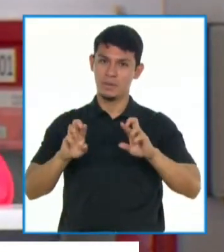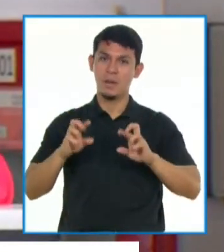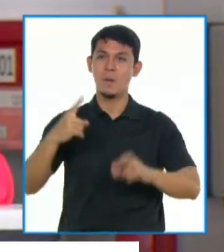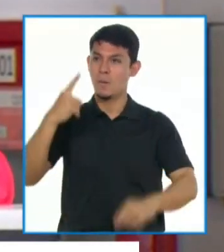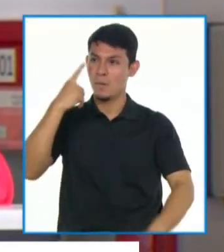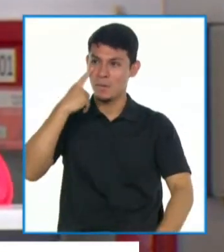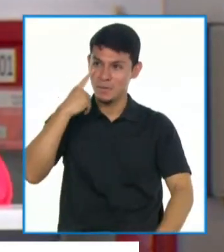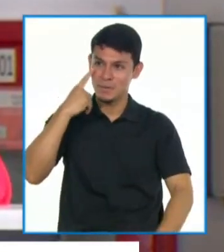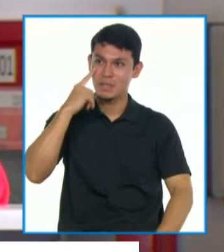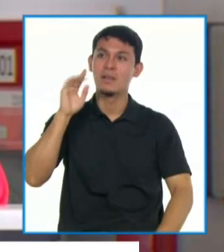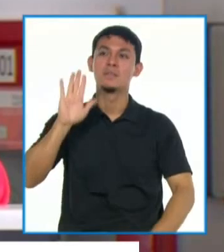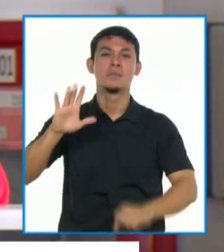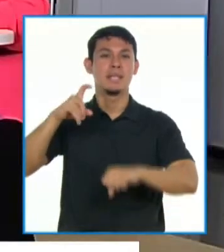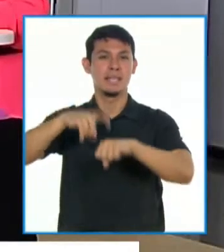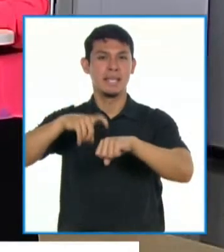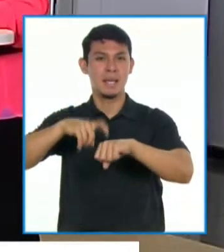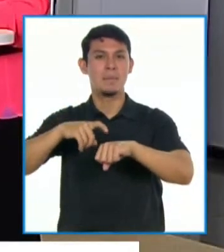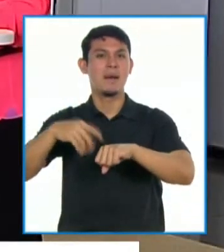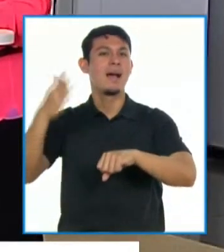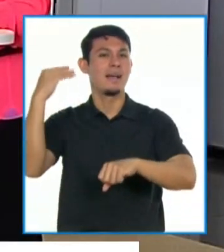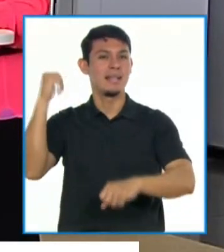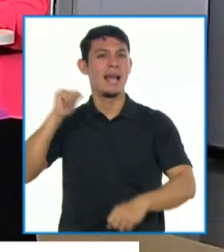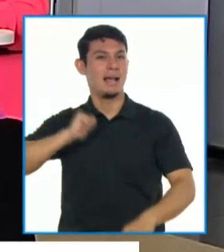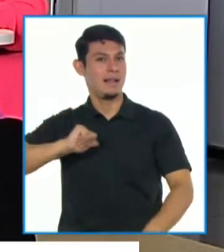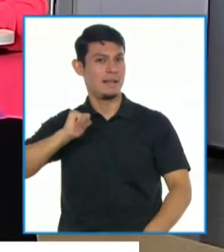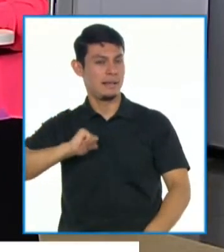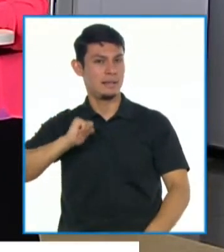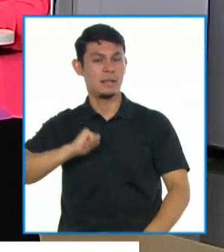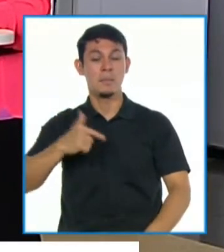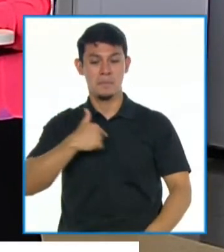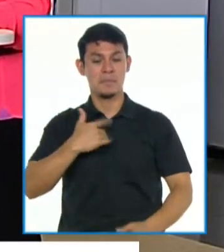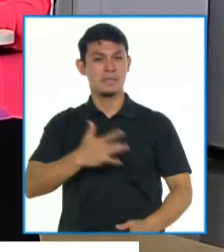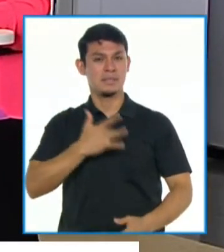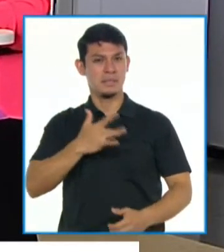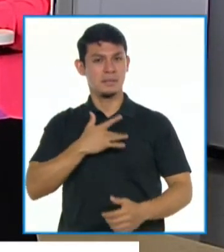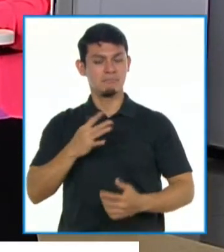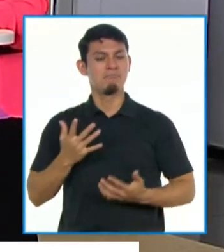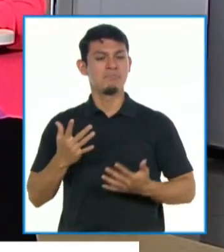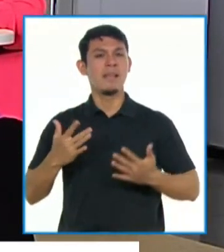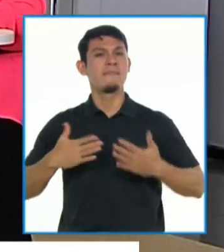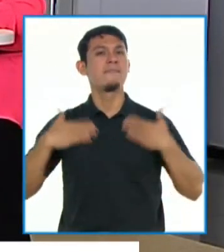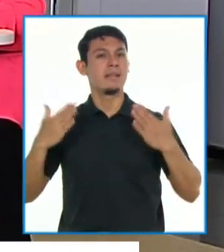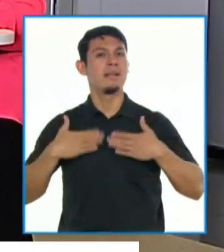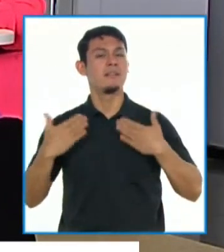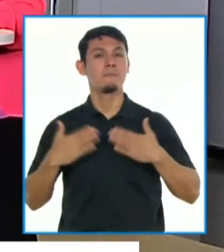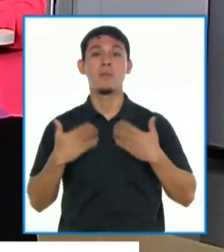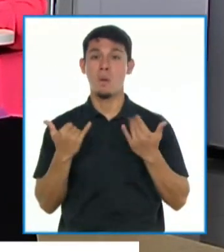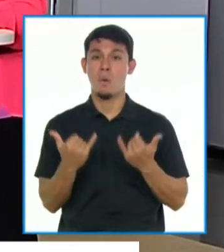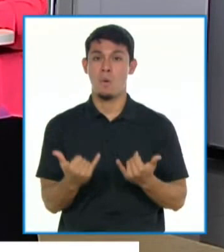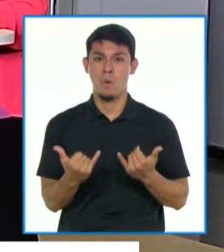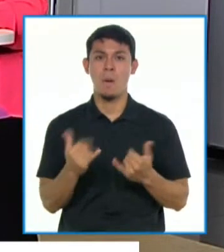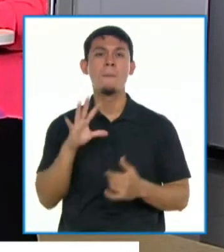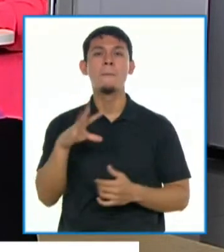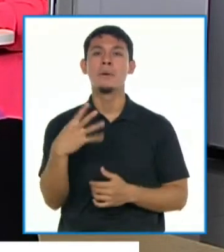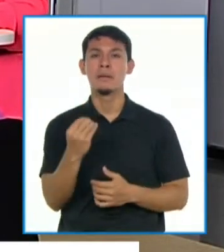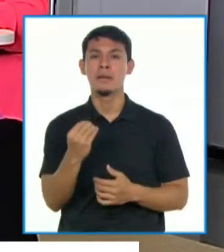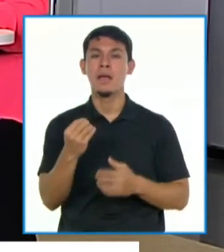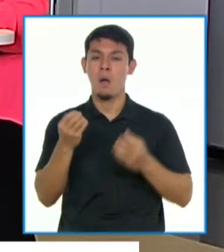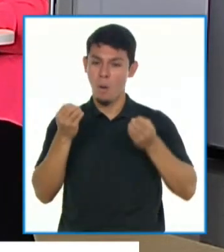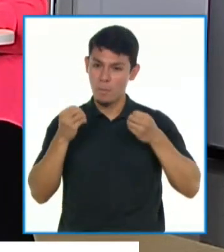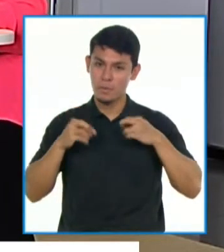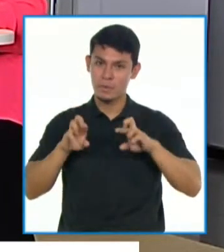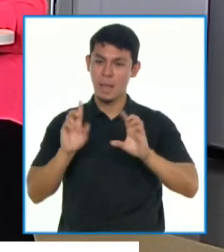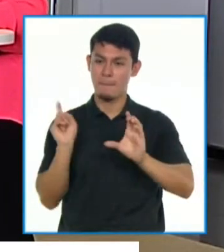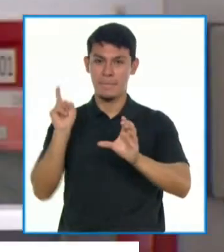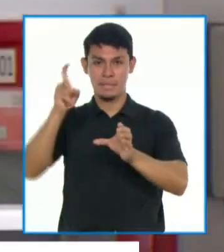conocer desde sus tiempos como alcalde, y me siento especialmente feliz el día de hoy porque tuve la oportunidad de